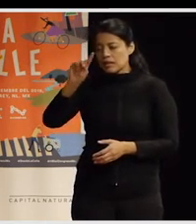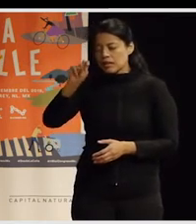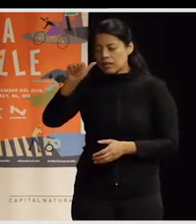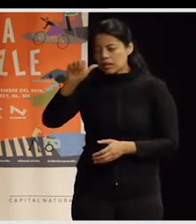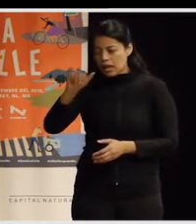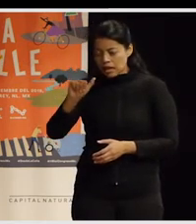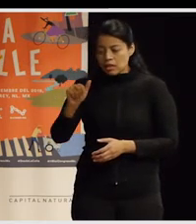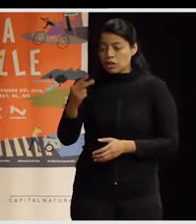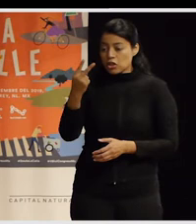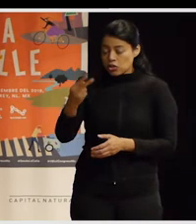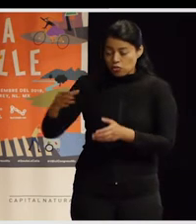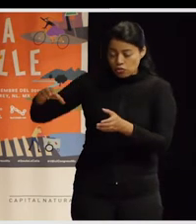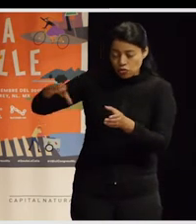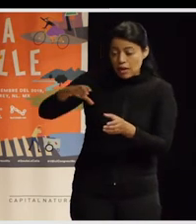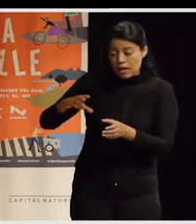transversales.